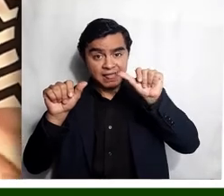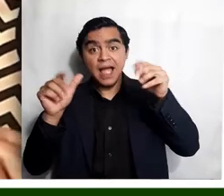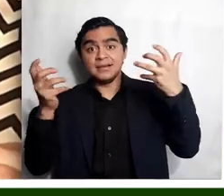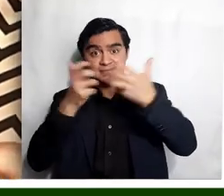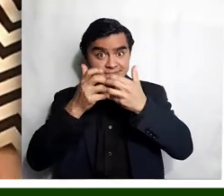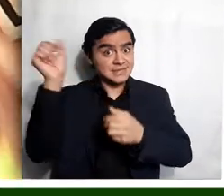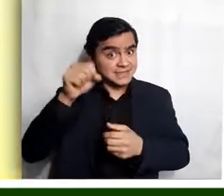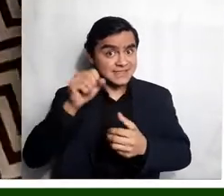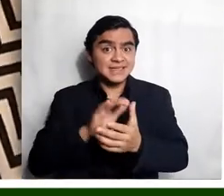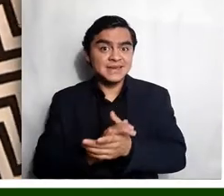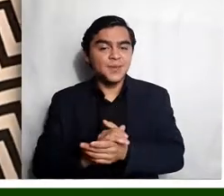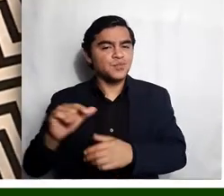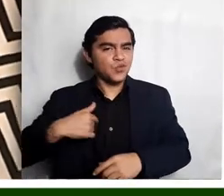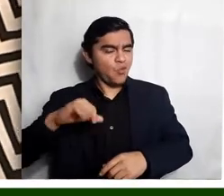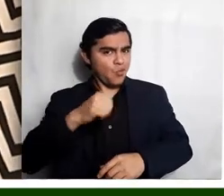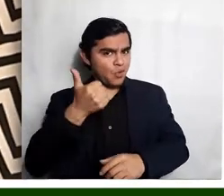Esta que traje por aquí también.